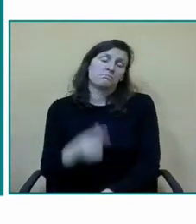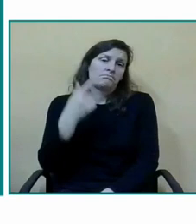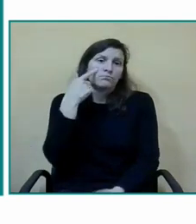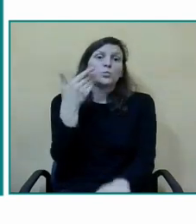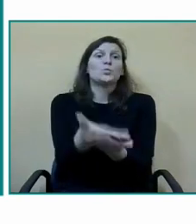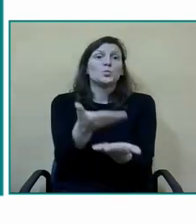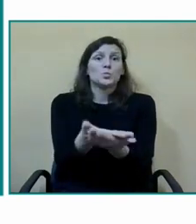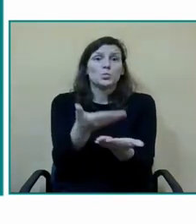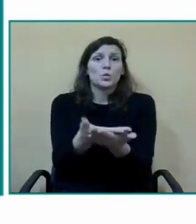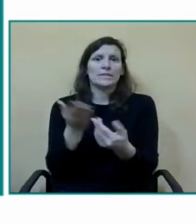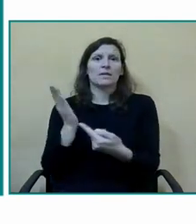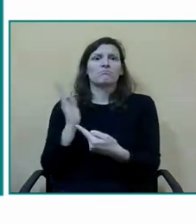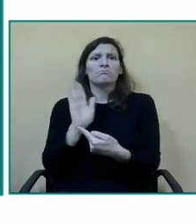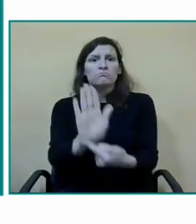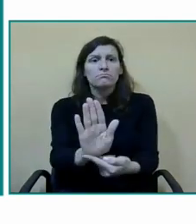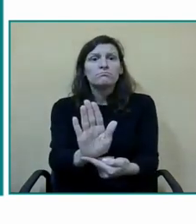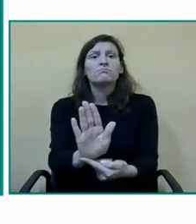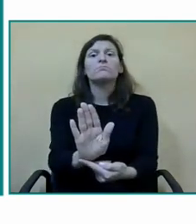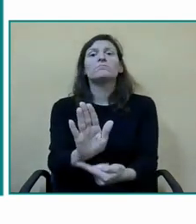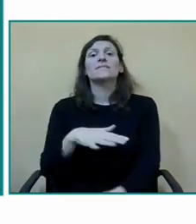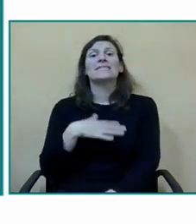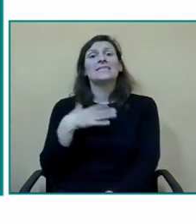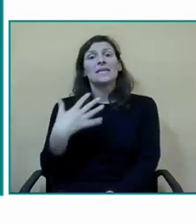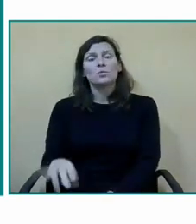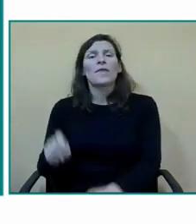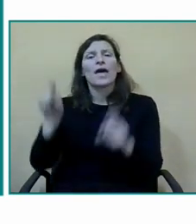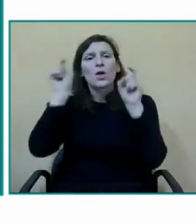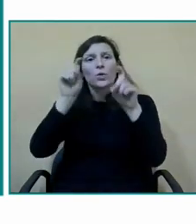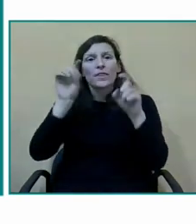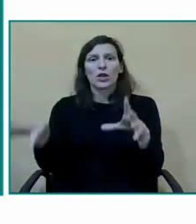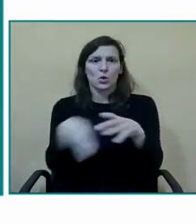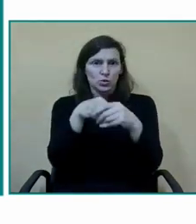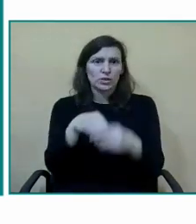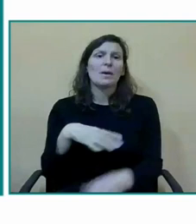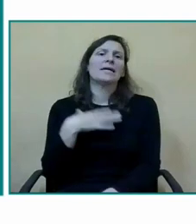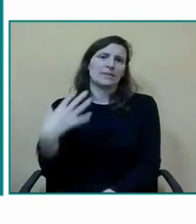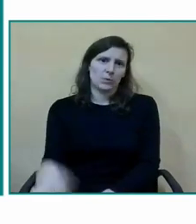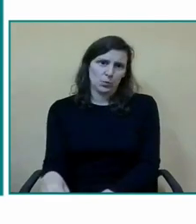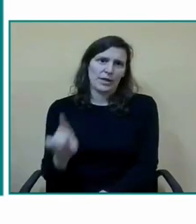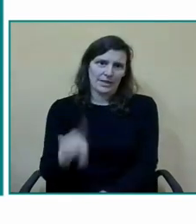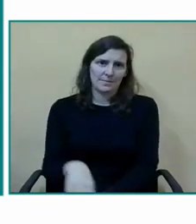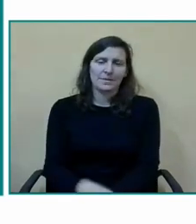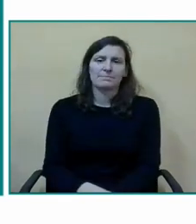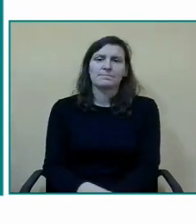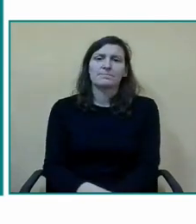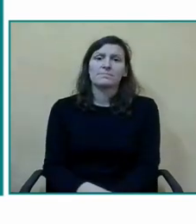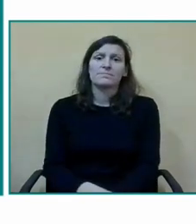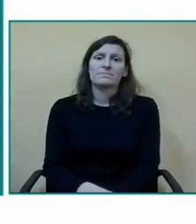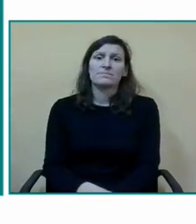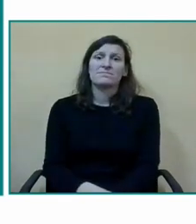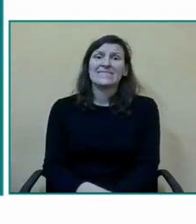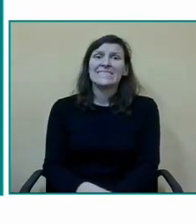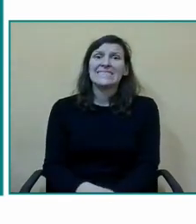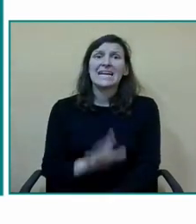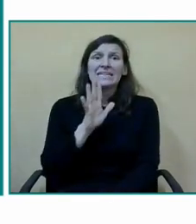que es posible una educación importante como veo que no hemos podido compartir